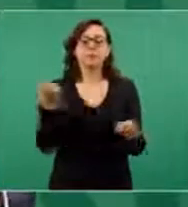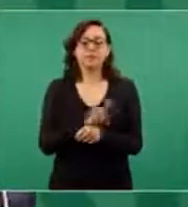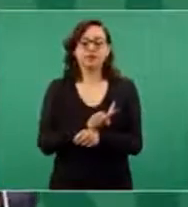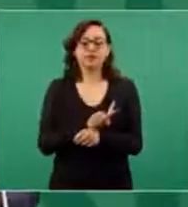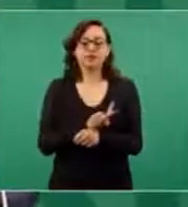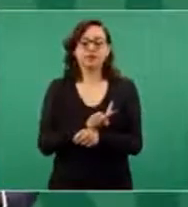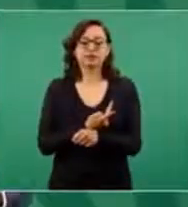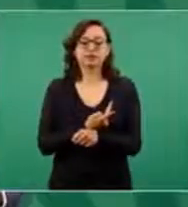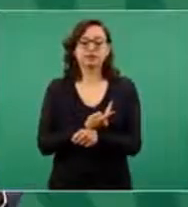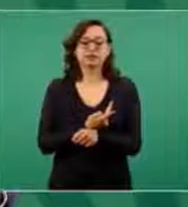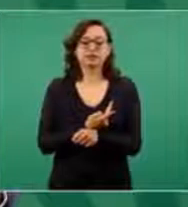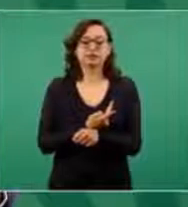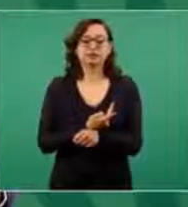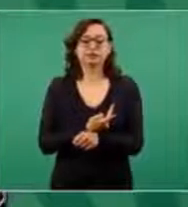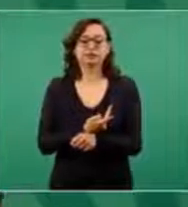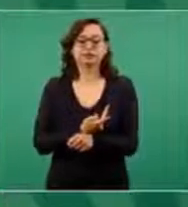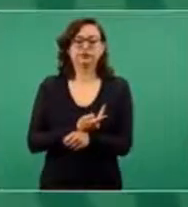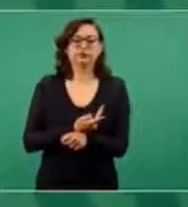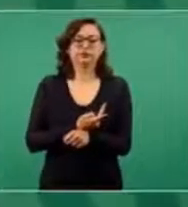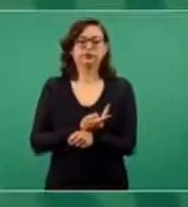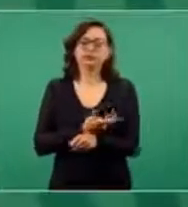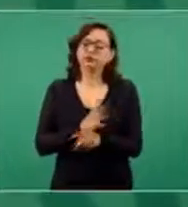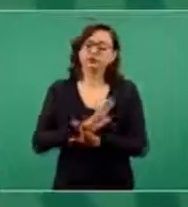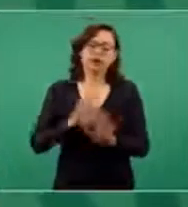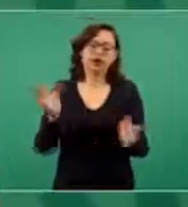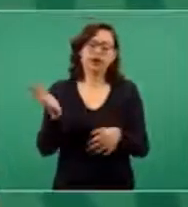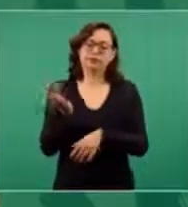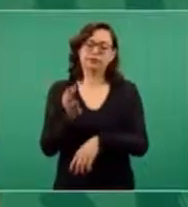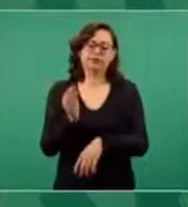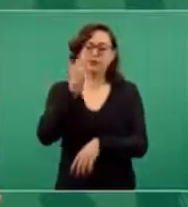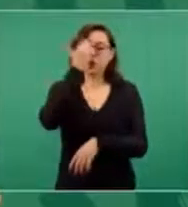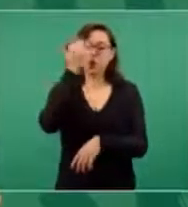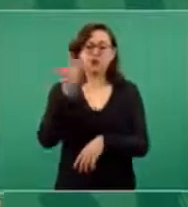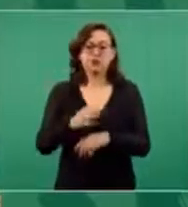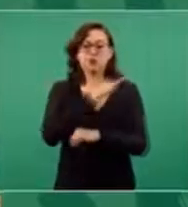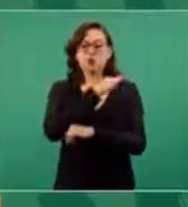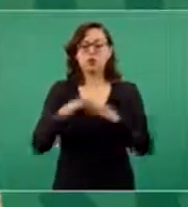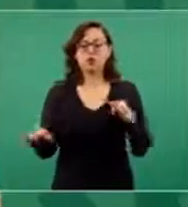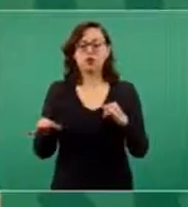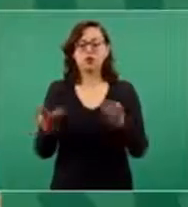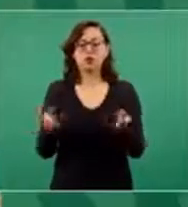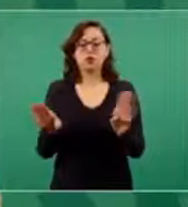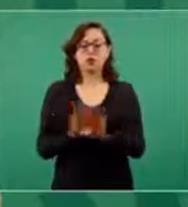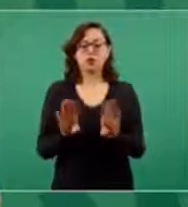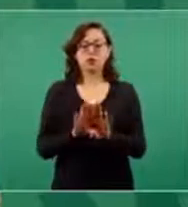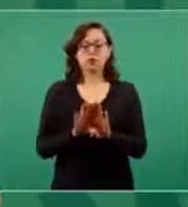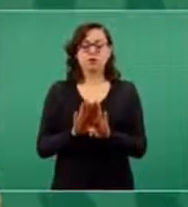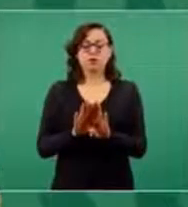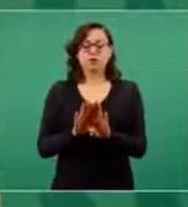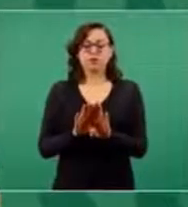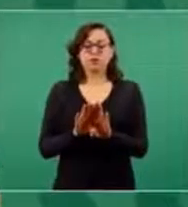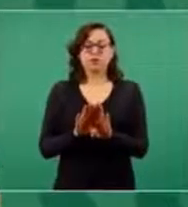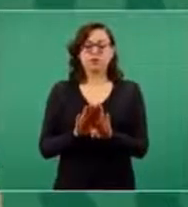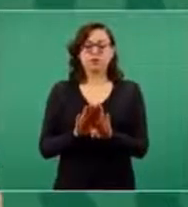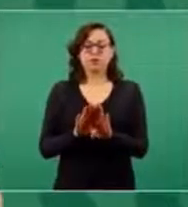decena trágica que fue en realidad la